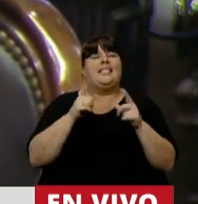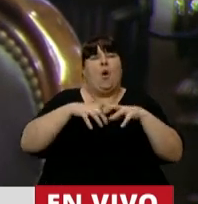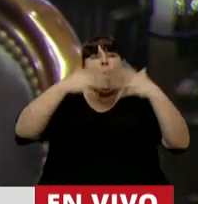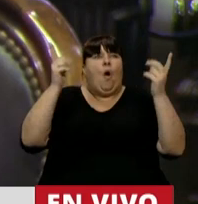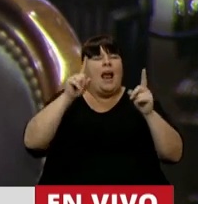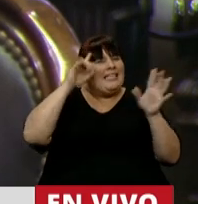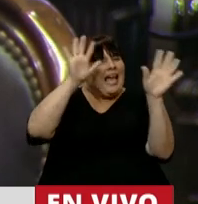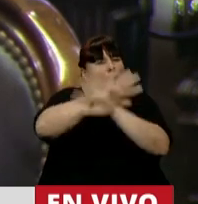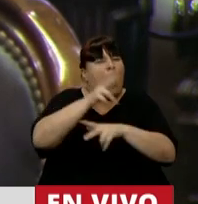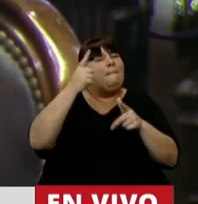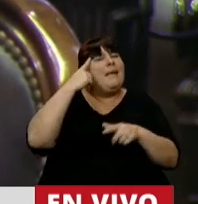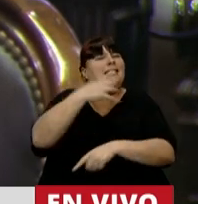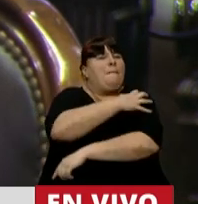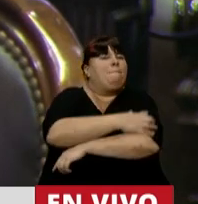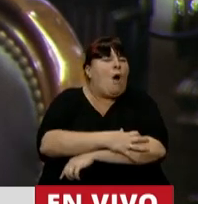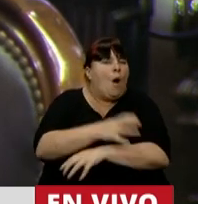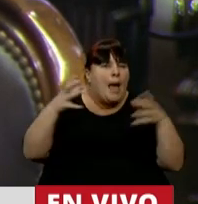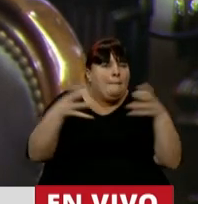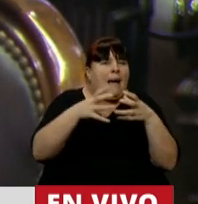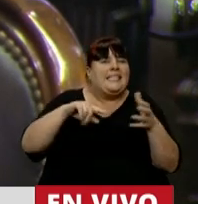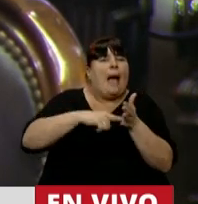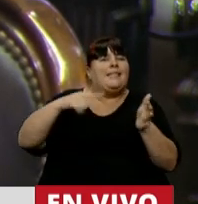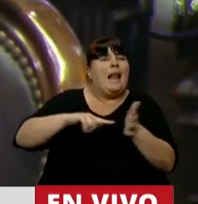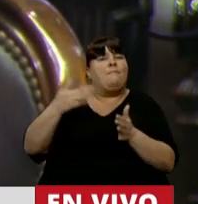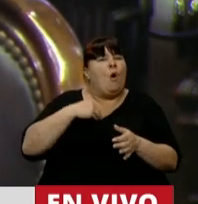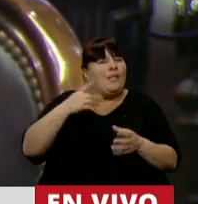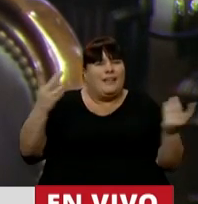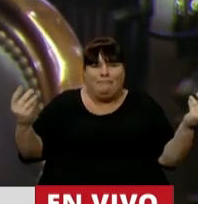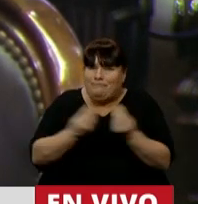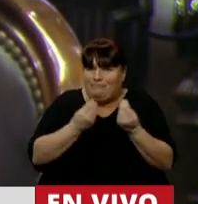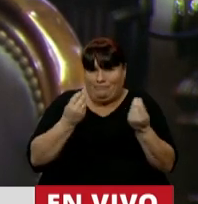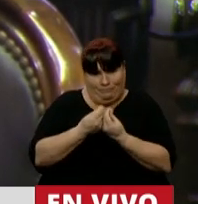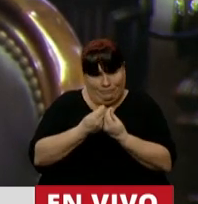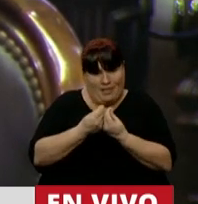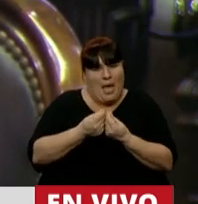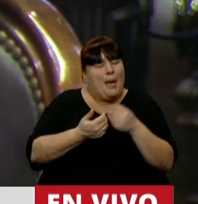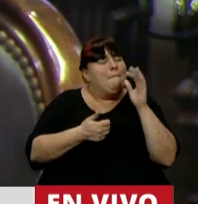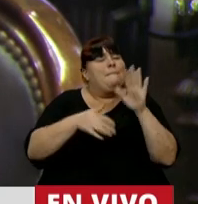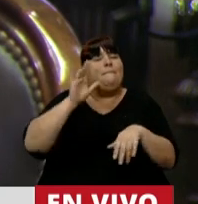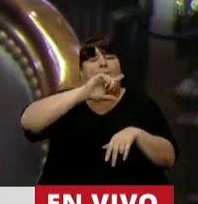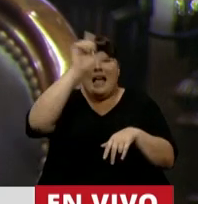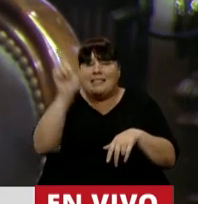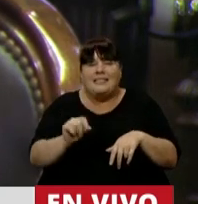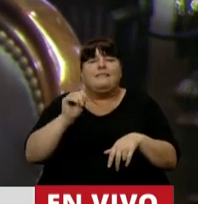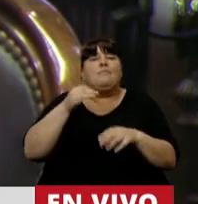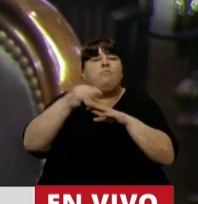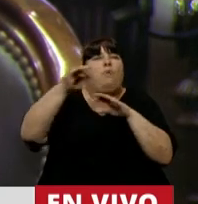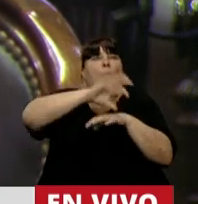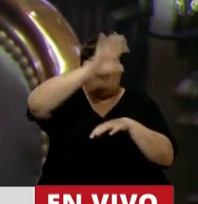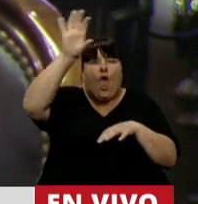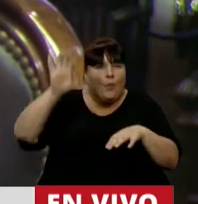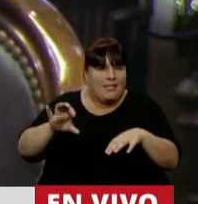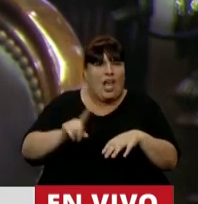magnitud y se confunde cuando se cree que la pobreza está concentrada en Lamba. Es cantidad, pero la intensidad está en el interior.